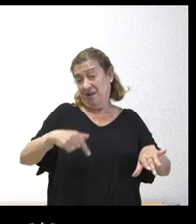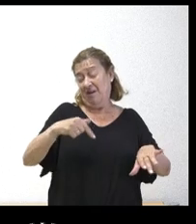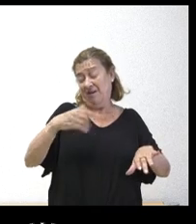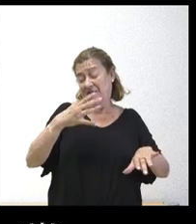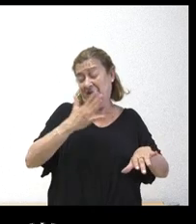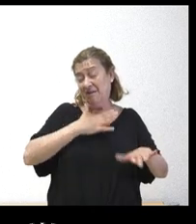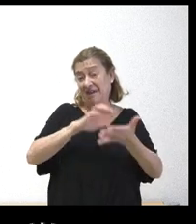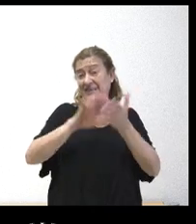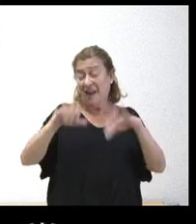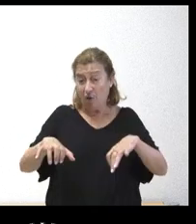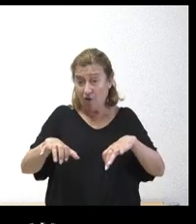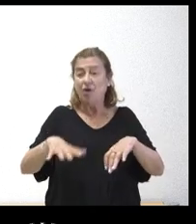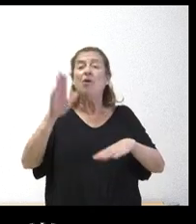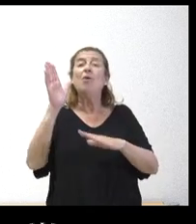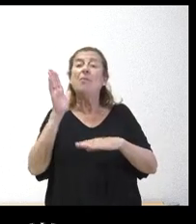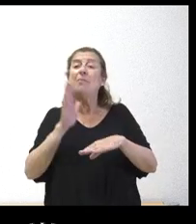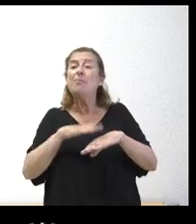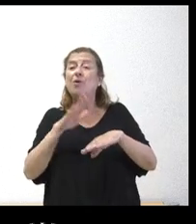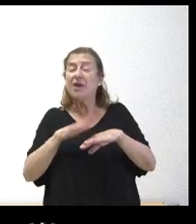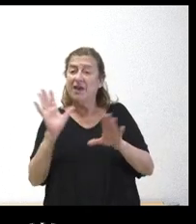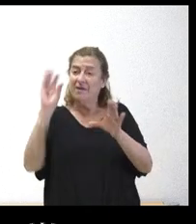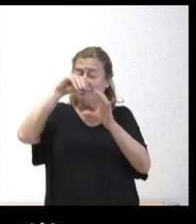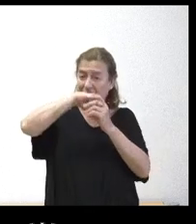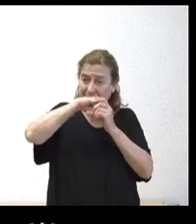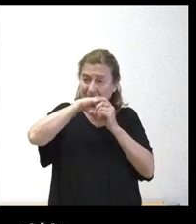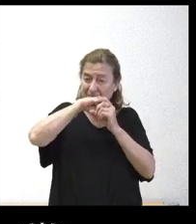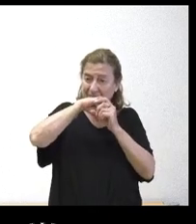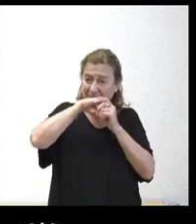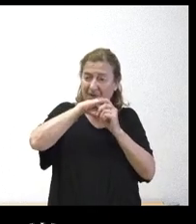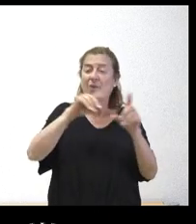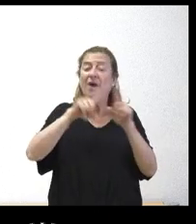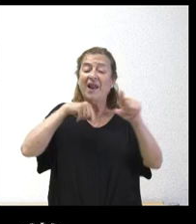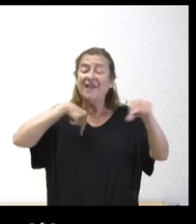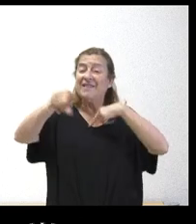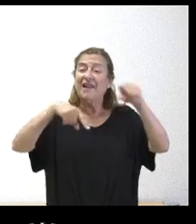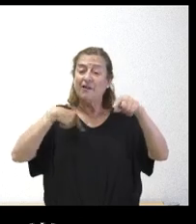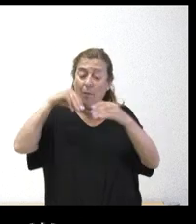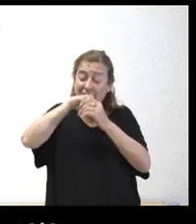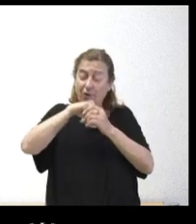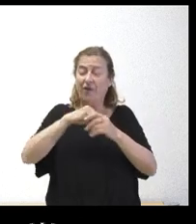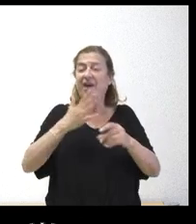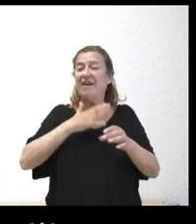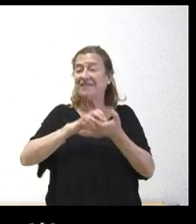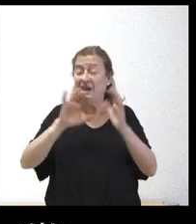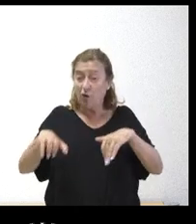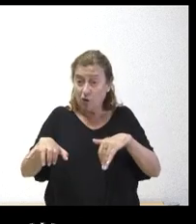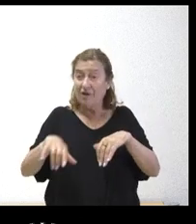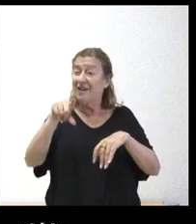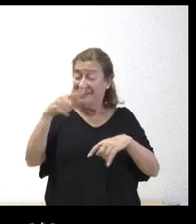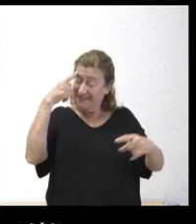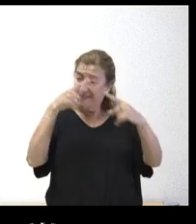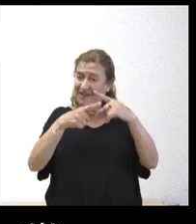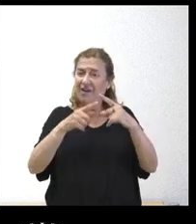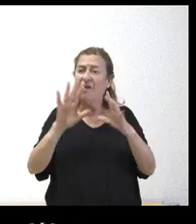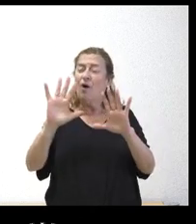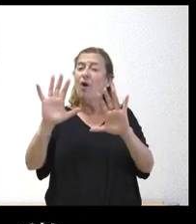tesis porque forman parte de tráficos en el interior de la comunidad autónoma. En ese sentido, ofrece